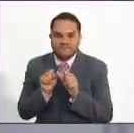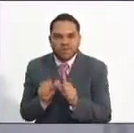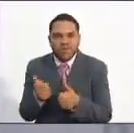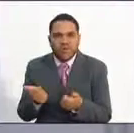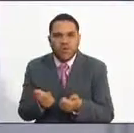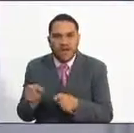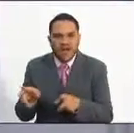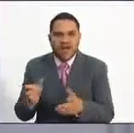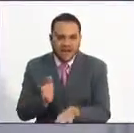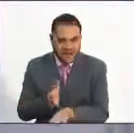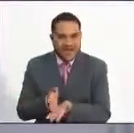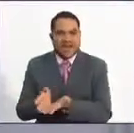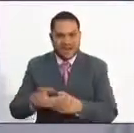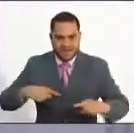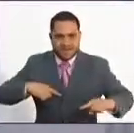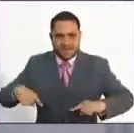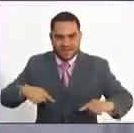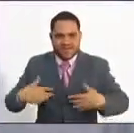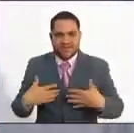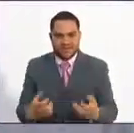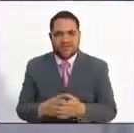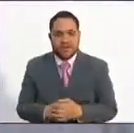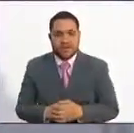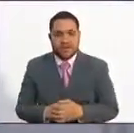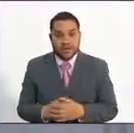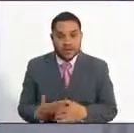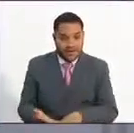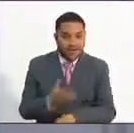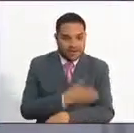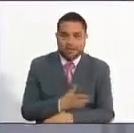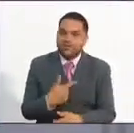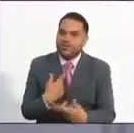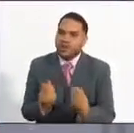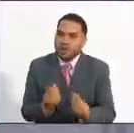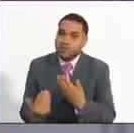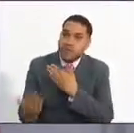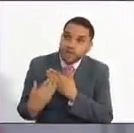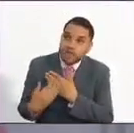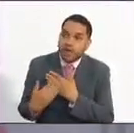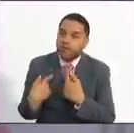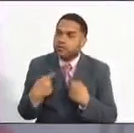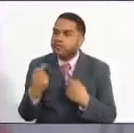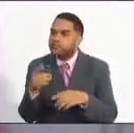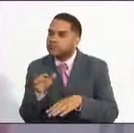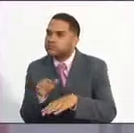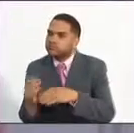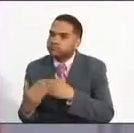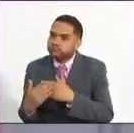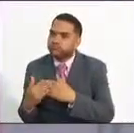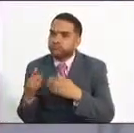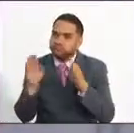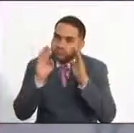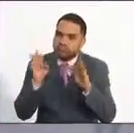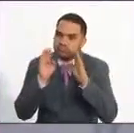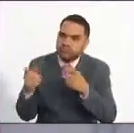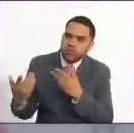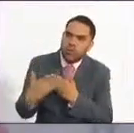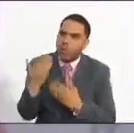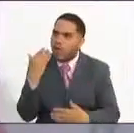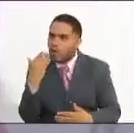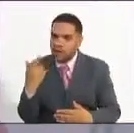administrativa. Entonces, teniendo en cuenta lo anterior, siempre estuve pendiente de los concursos que saca